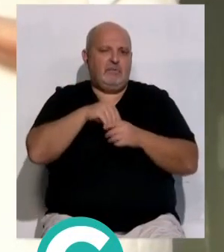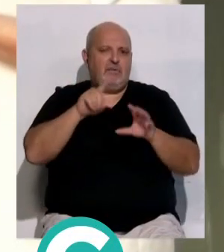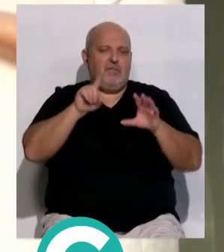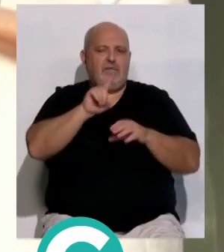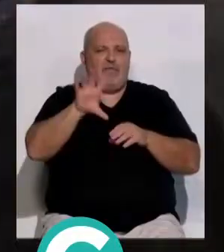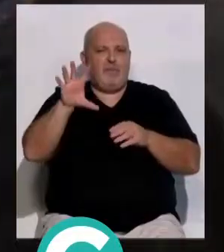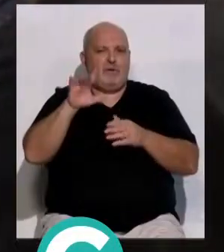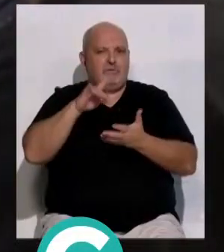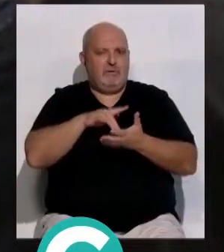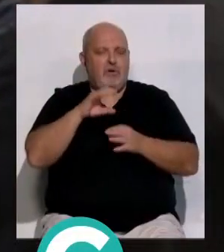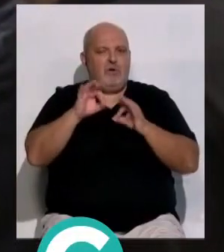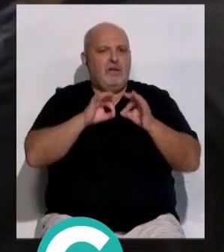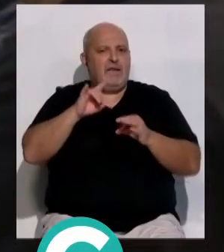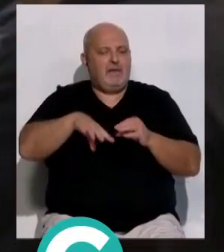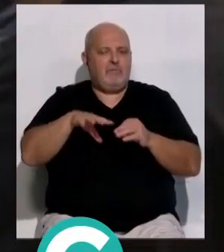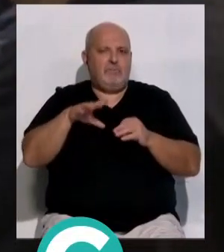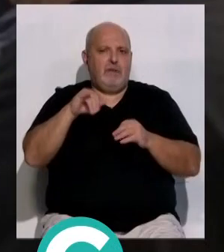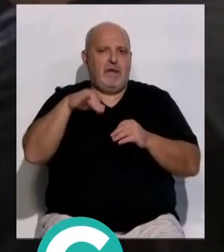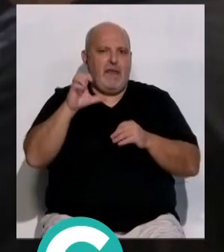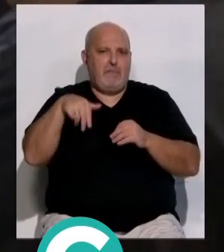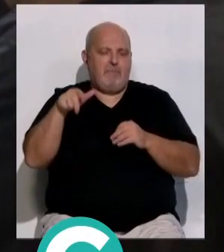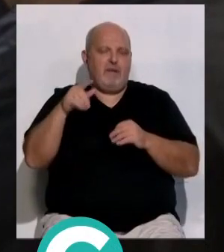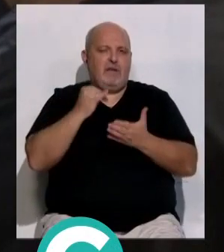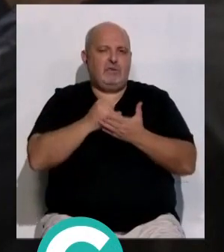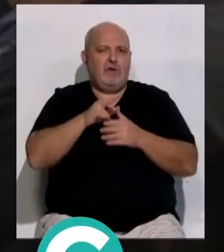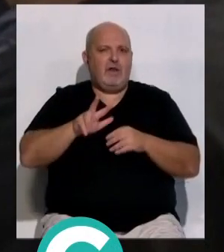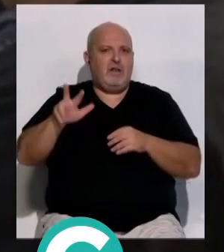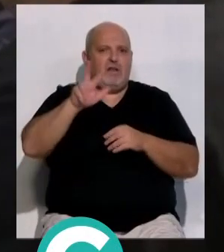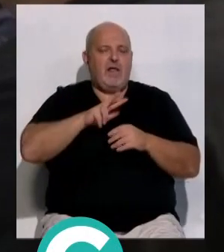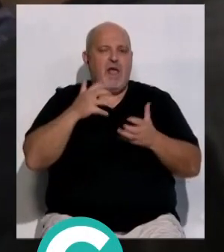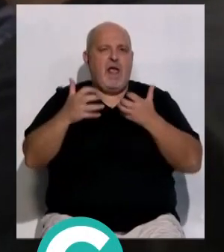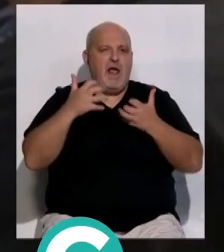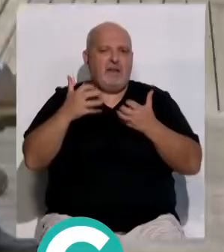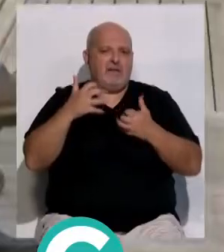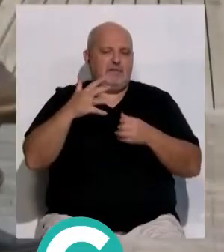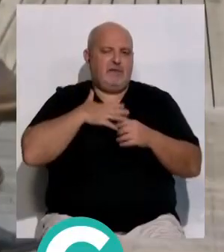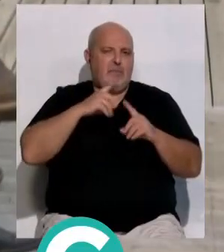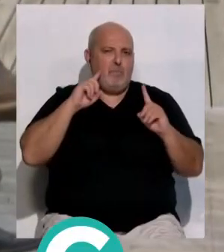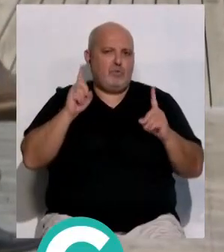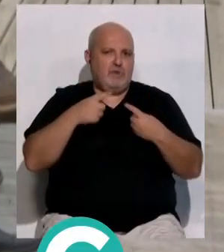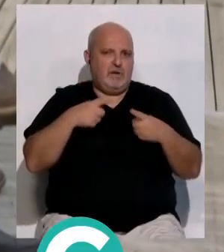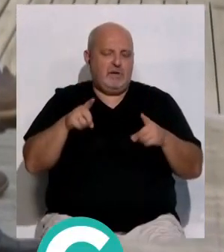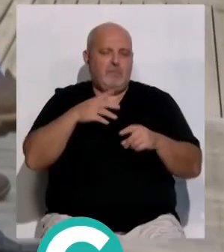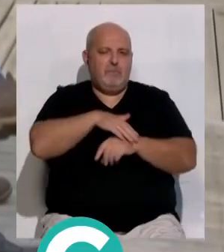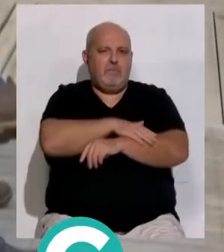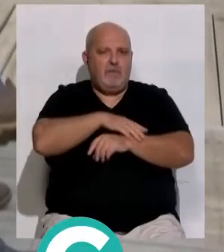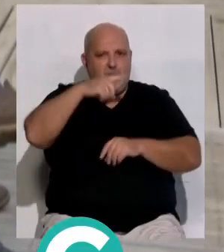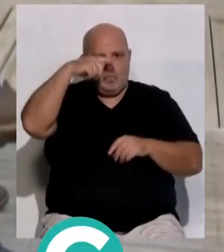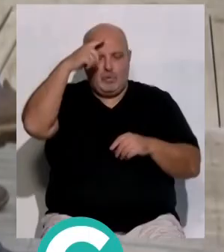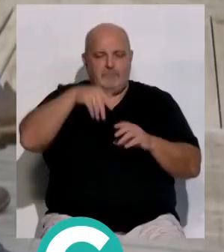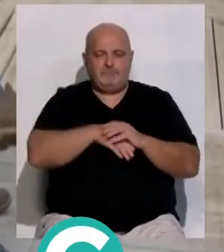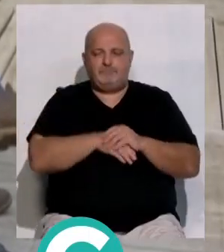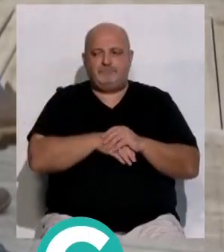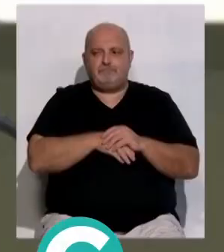15ª edición organizadas por el INAEM el Instituto Nacional de las Artes Escénicas y la Música del Ministerio de Cultura